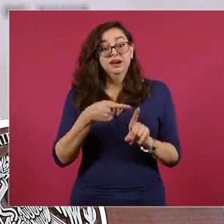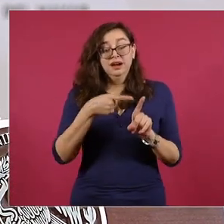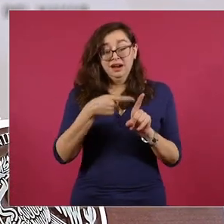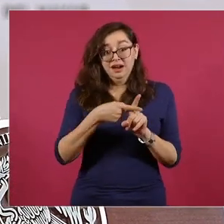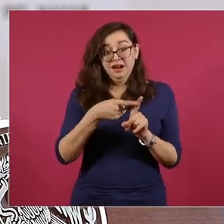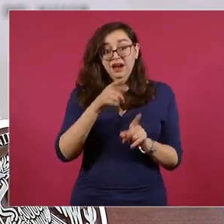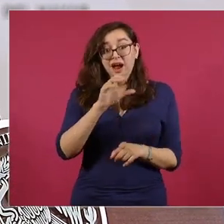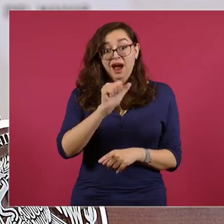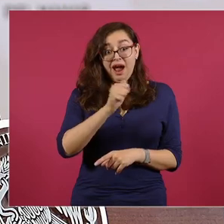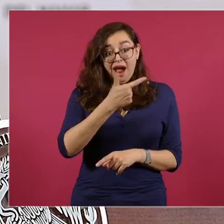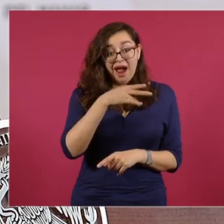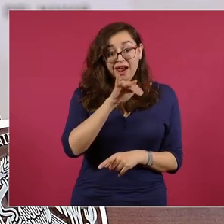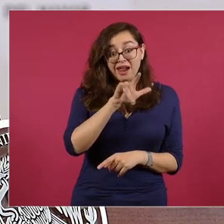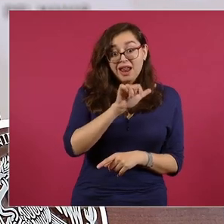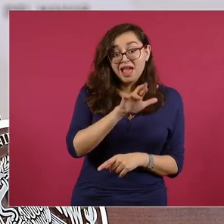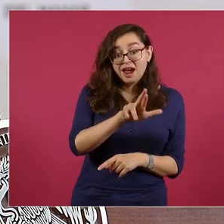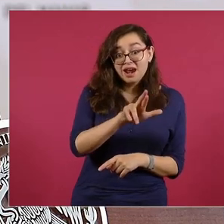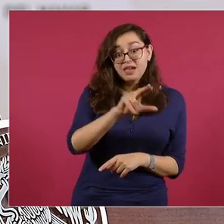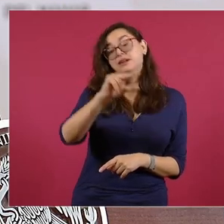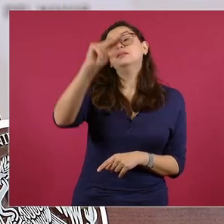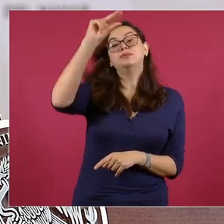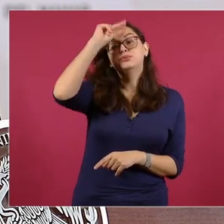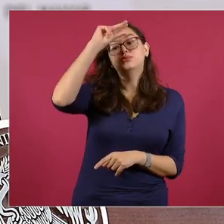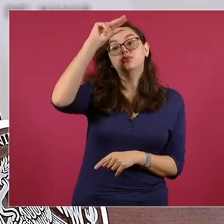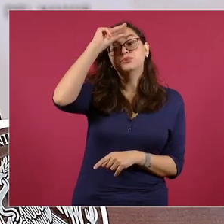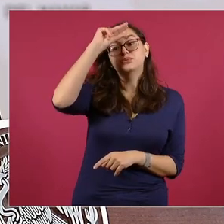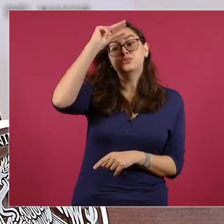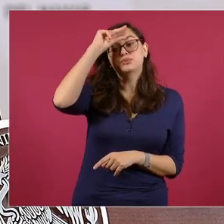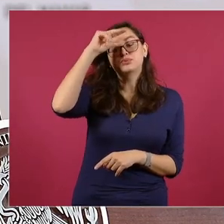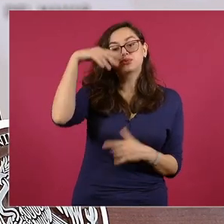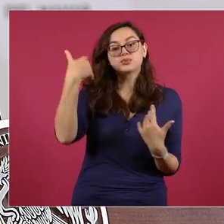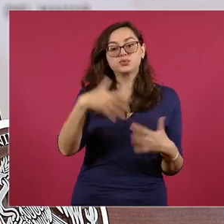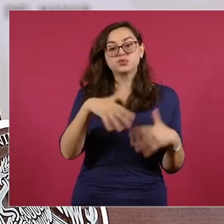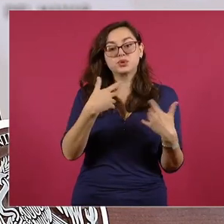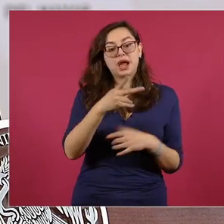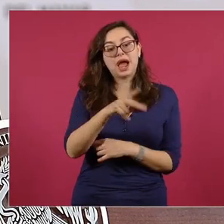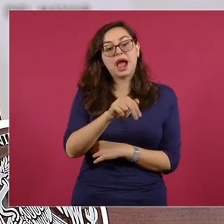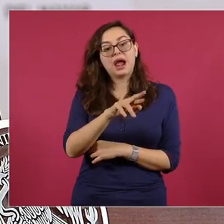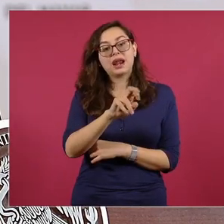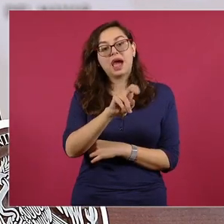y lo mismo Krause.